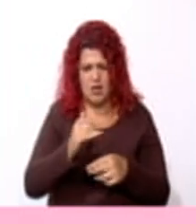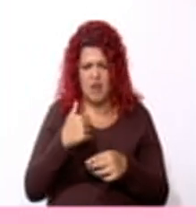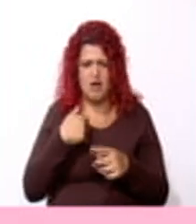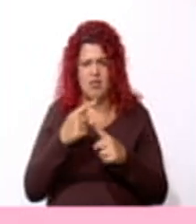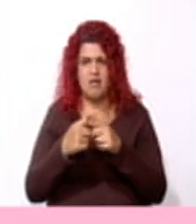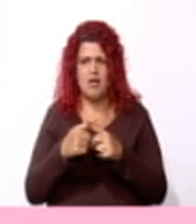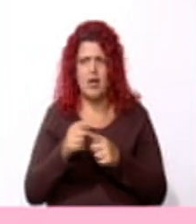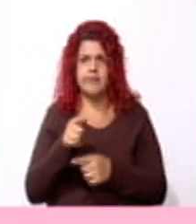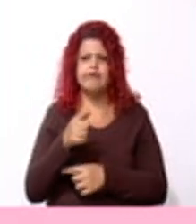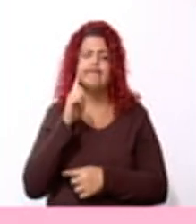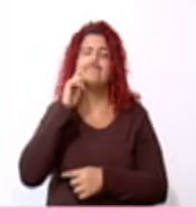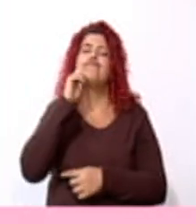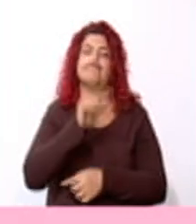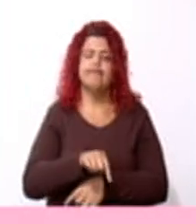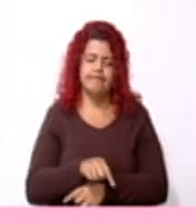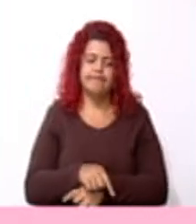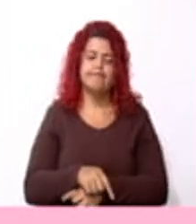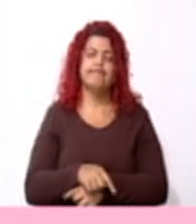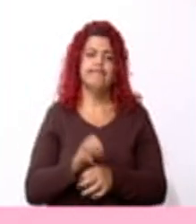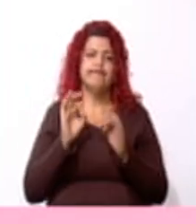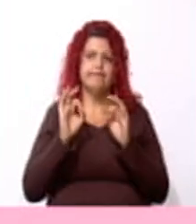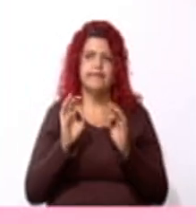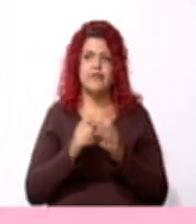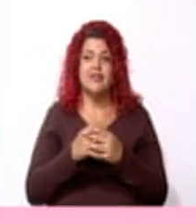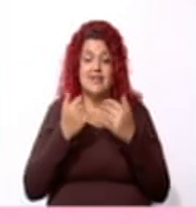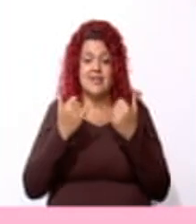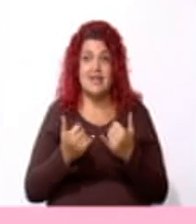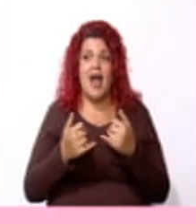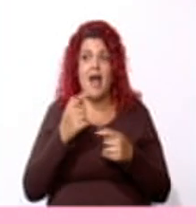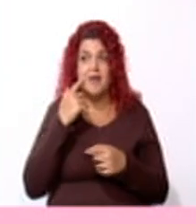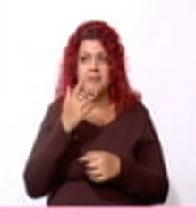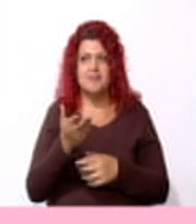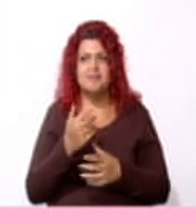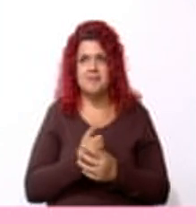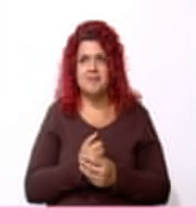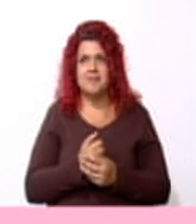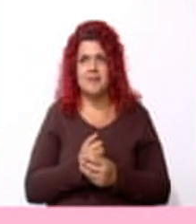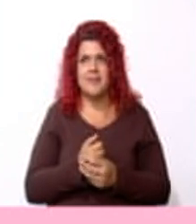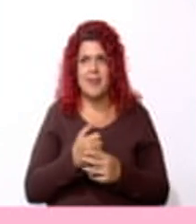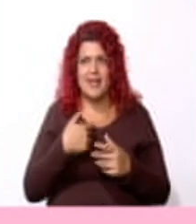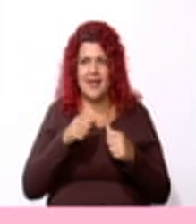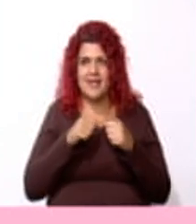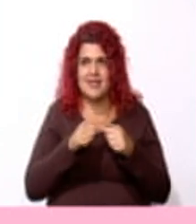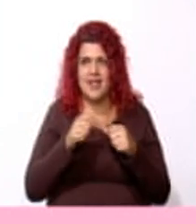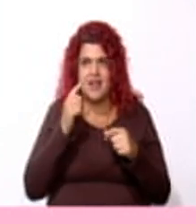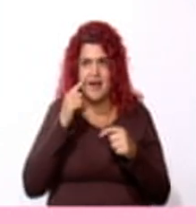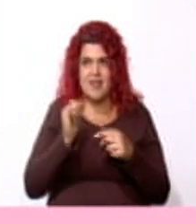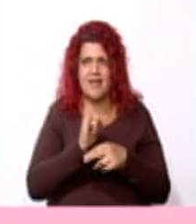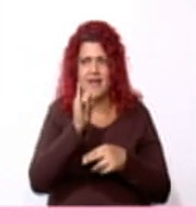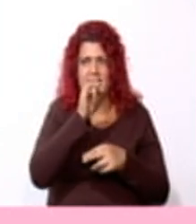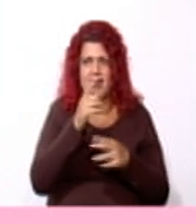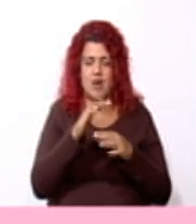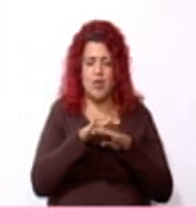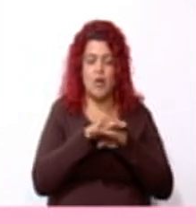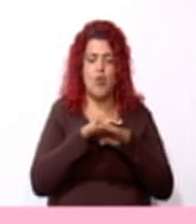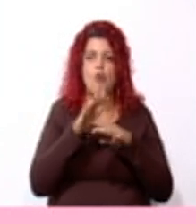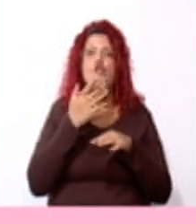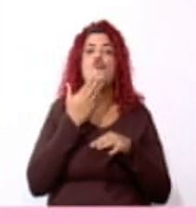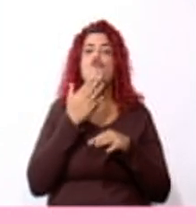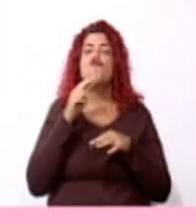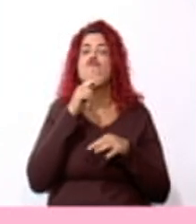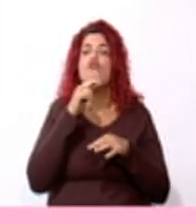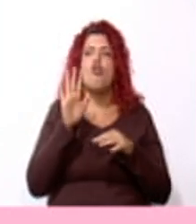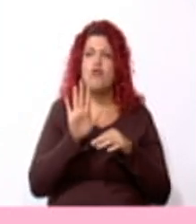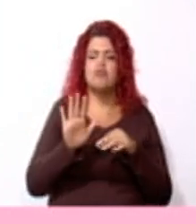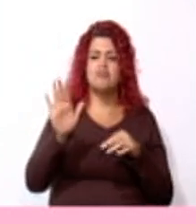¿Falso? Muy bien. Y vamos con esta. En la siguiente imagen, ¿la superficie de color rojo representa